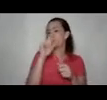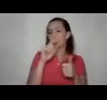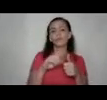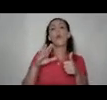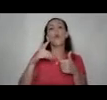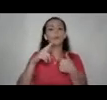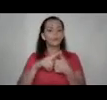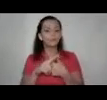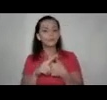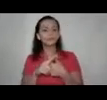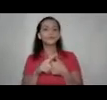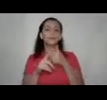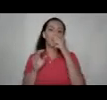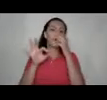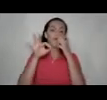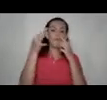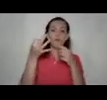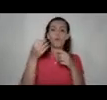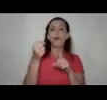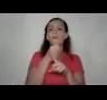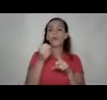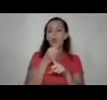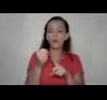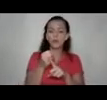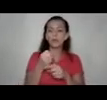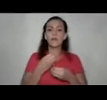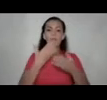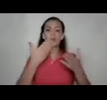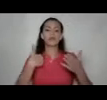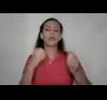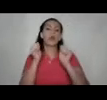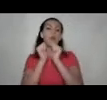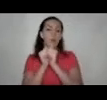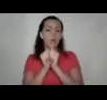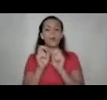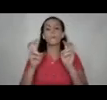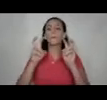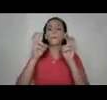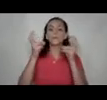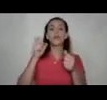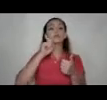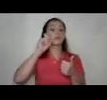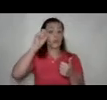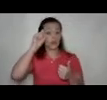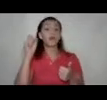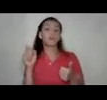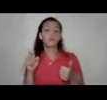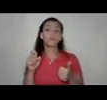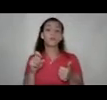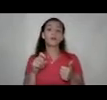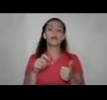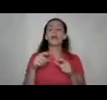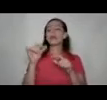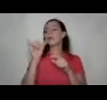las formas de violencia o la manifestación que tiene que ver con el tema de la sexualidad, ¿verdad? Y que aquí van desde